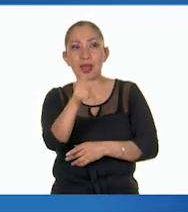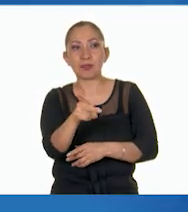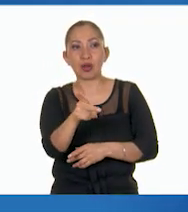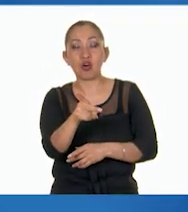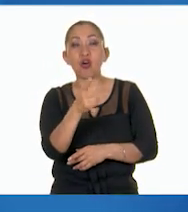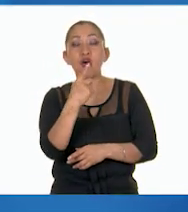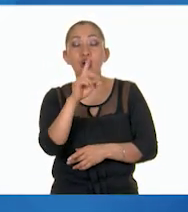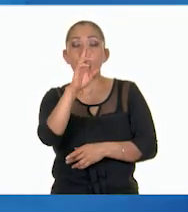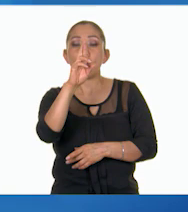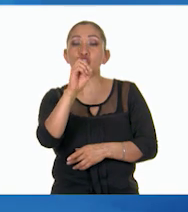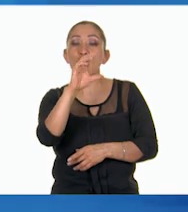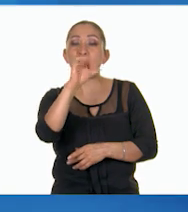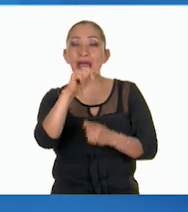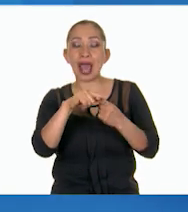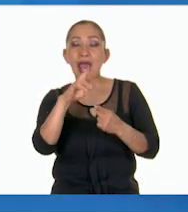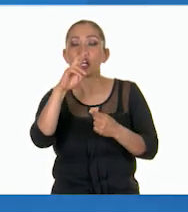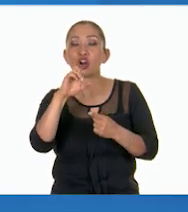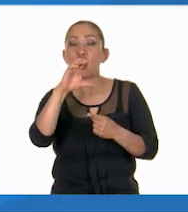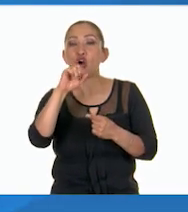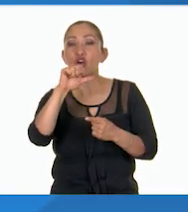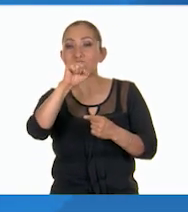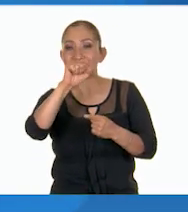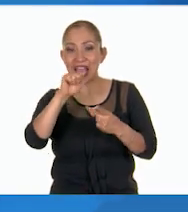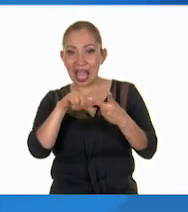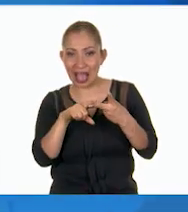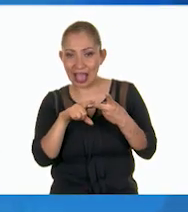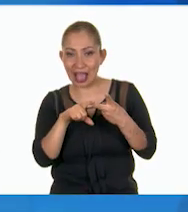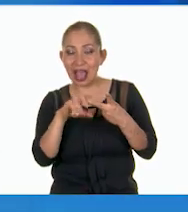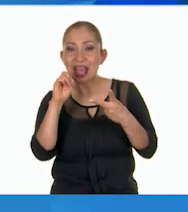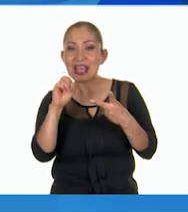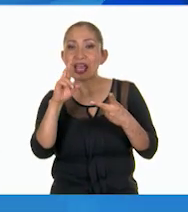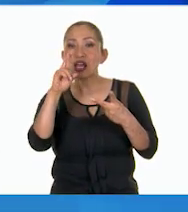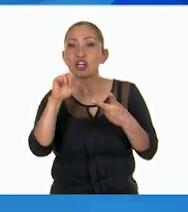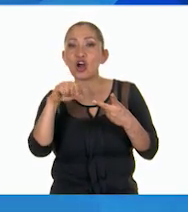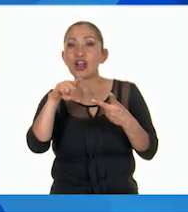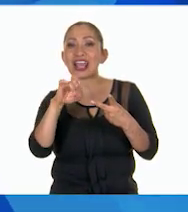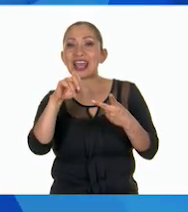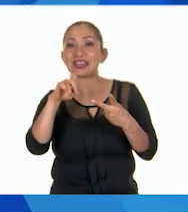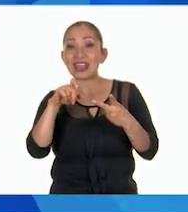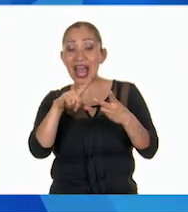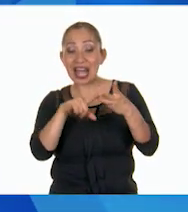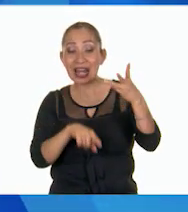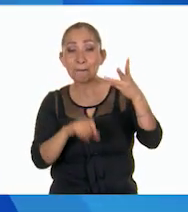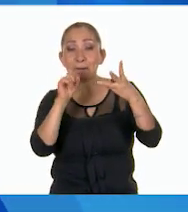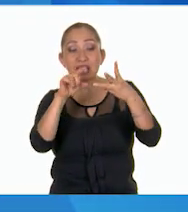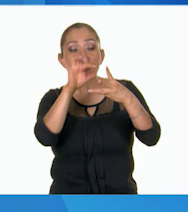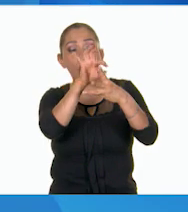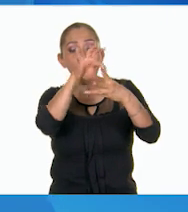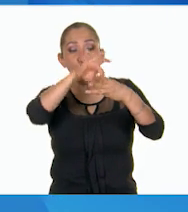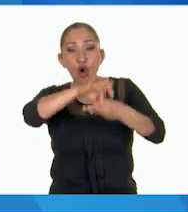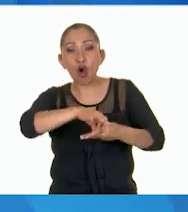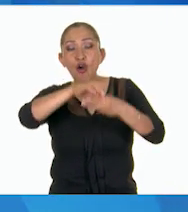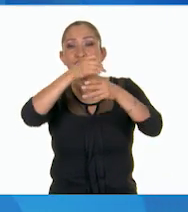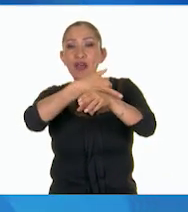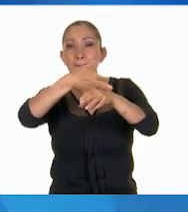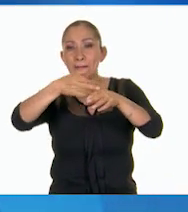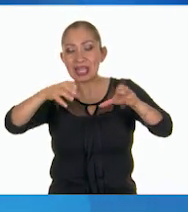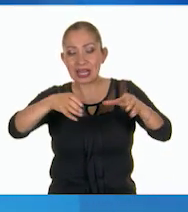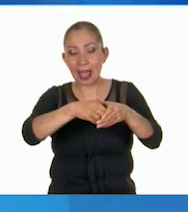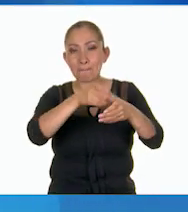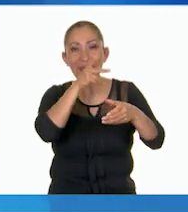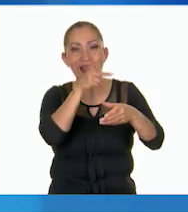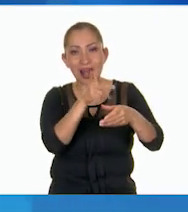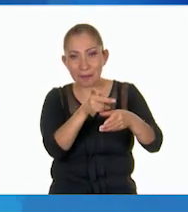roca, rocosa y roquedal son partes de una familia de